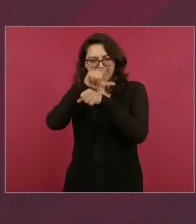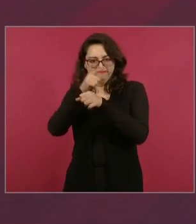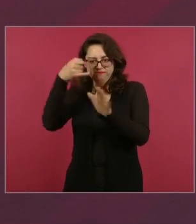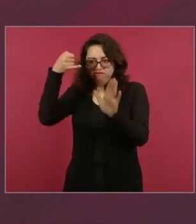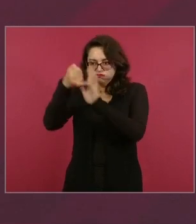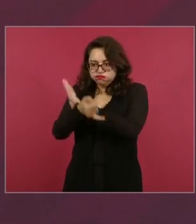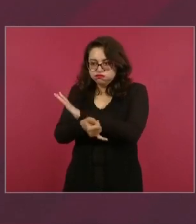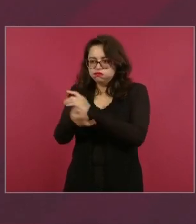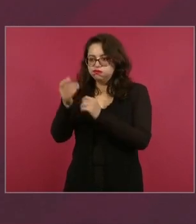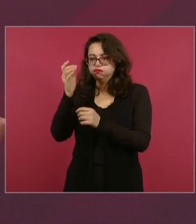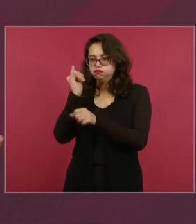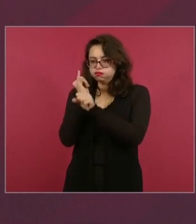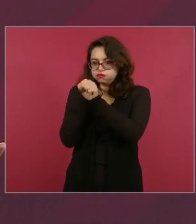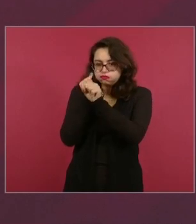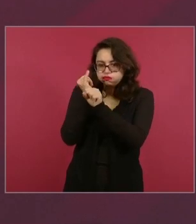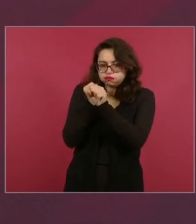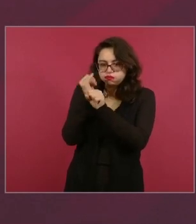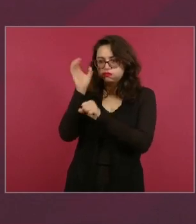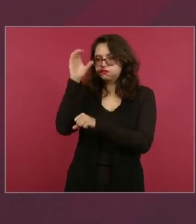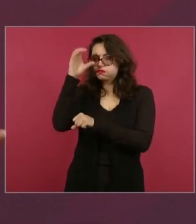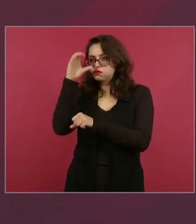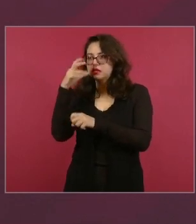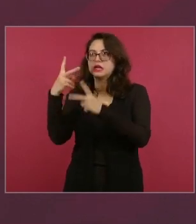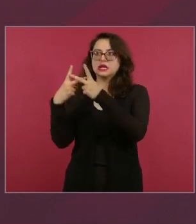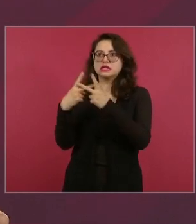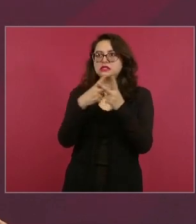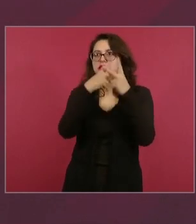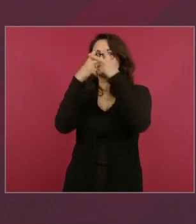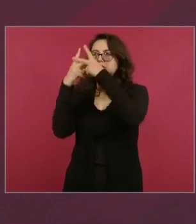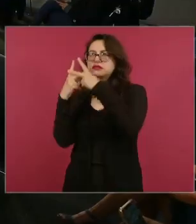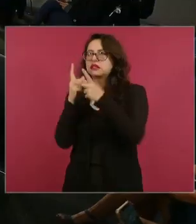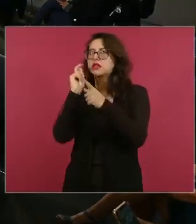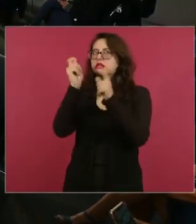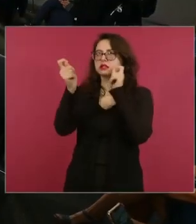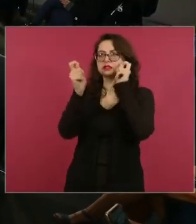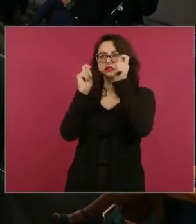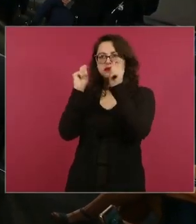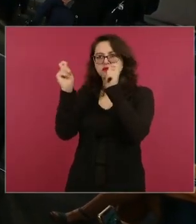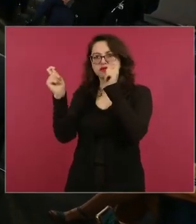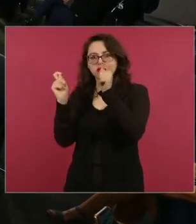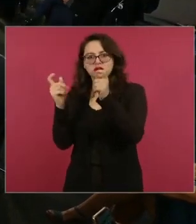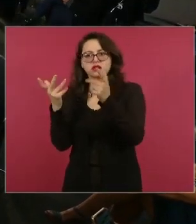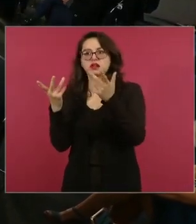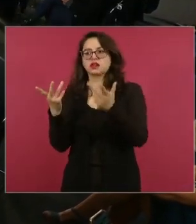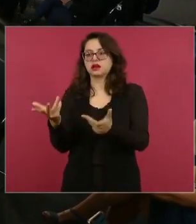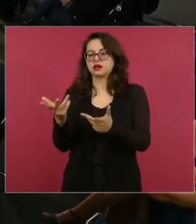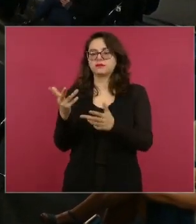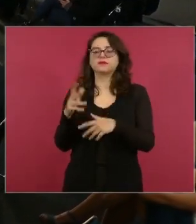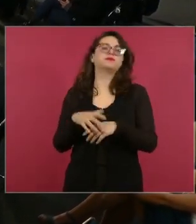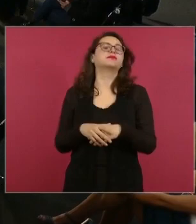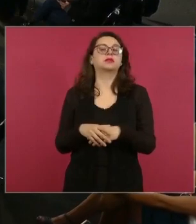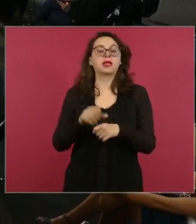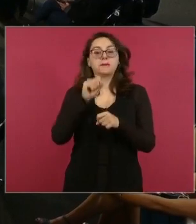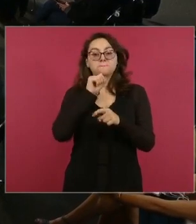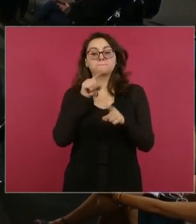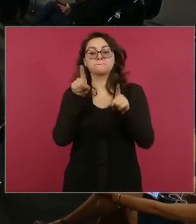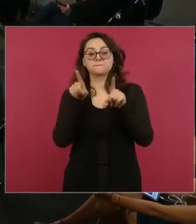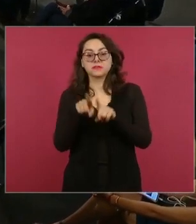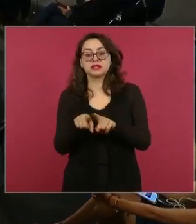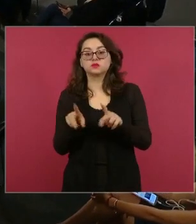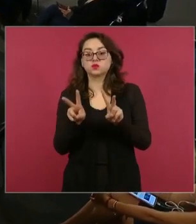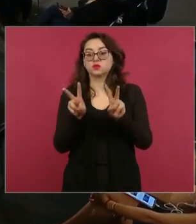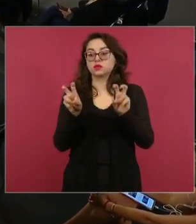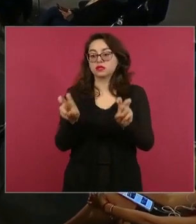conocimiento de la ciencia, de la astronomía, de la agricultura, de las